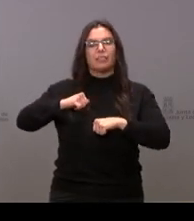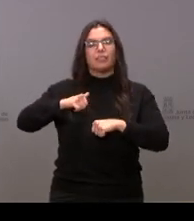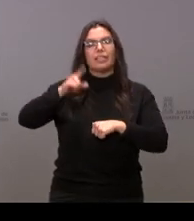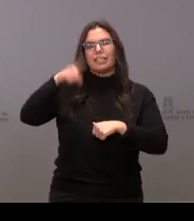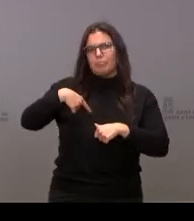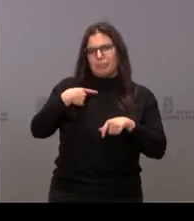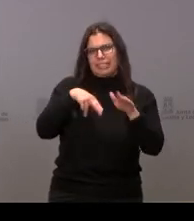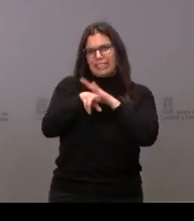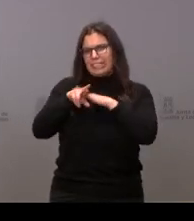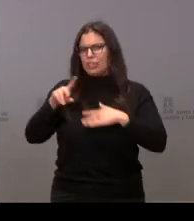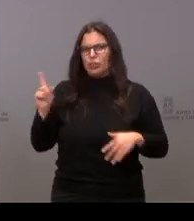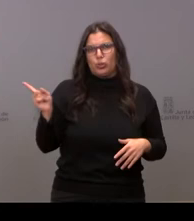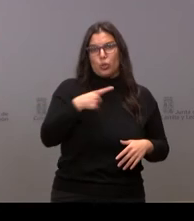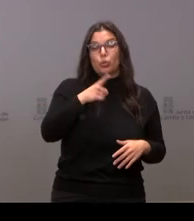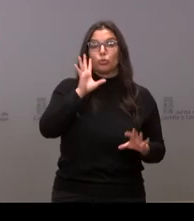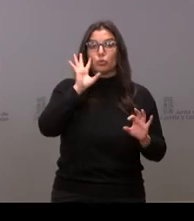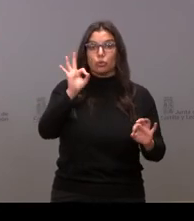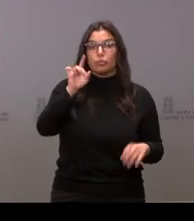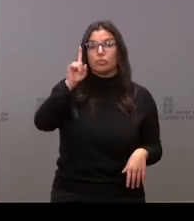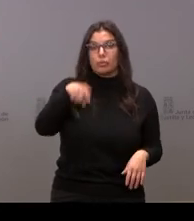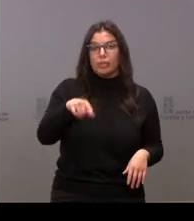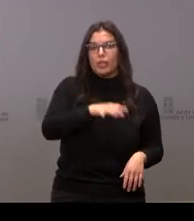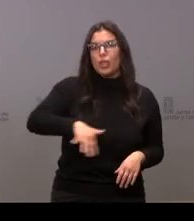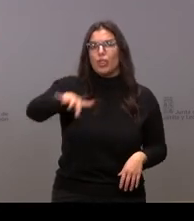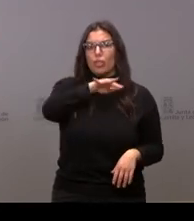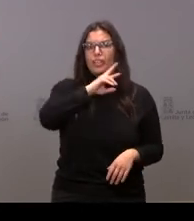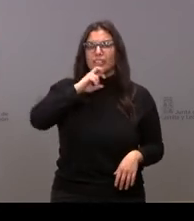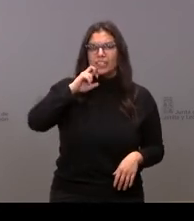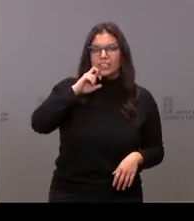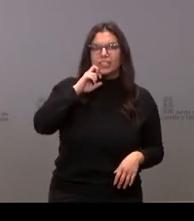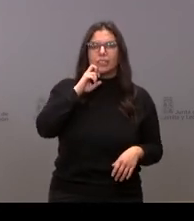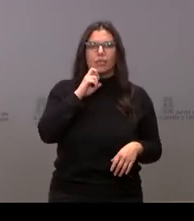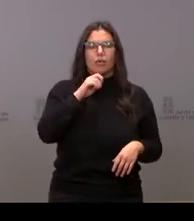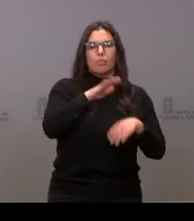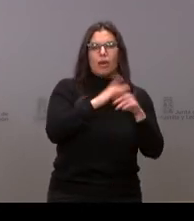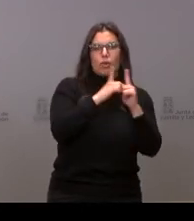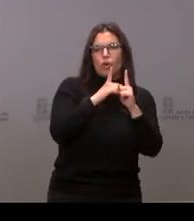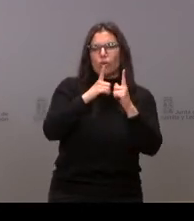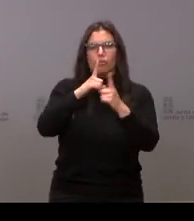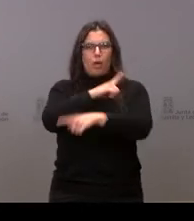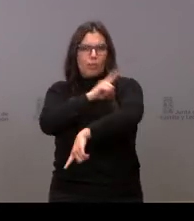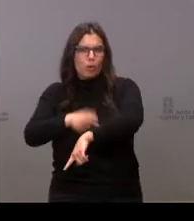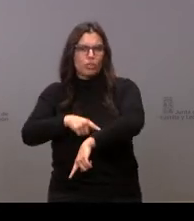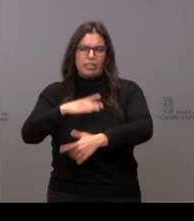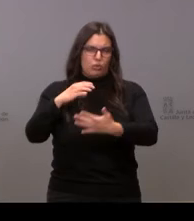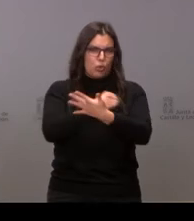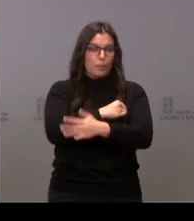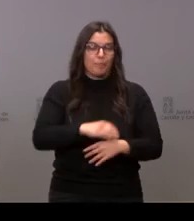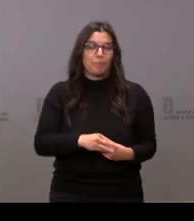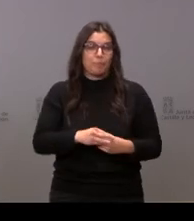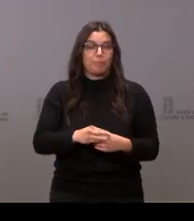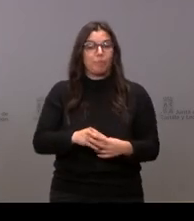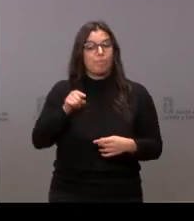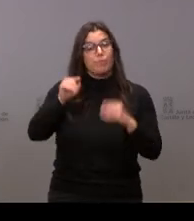necesarias. Tendrá, por supuesto, zonas de reserva de espacios verdes y de zonas deportivas. Esta es una